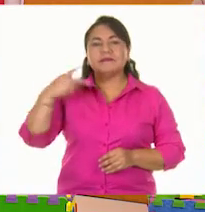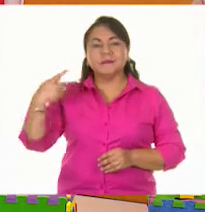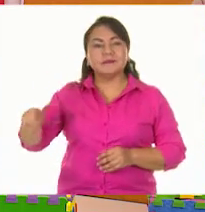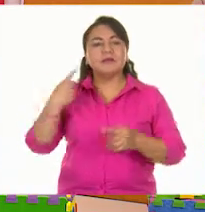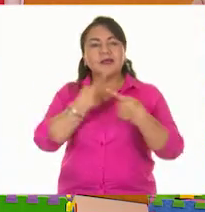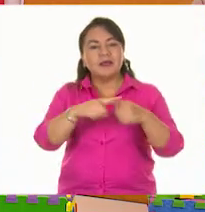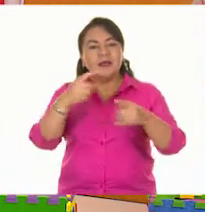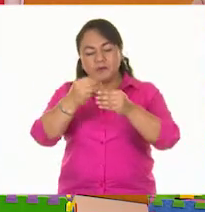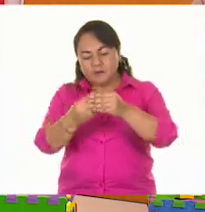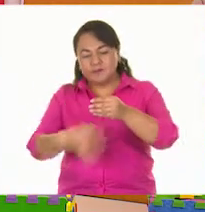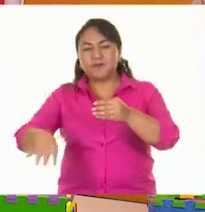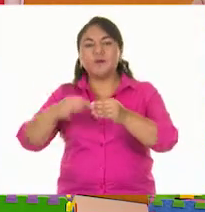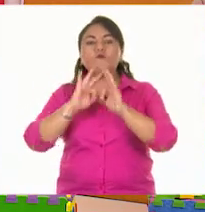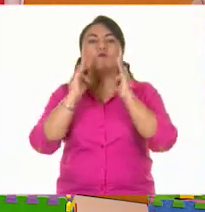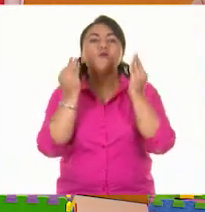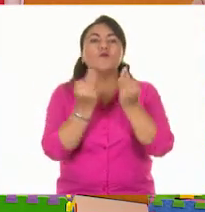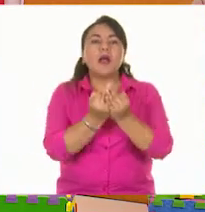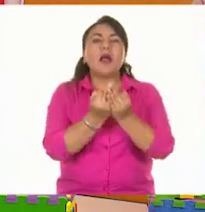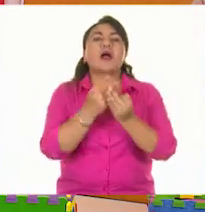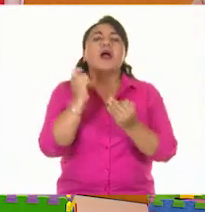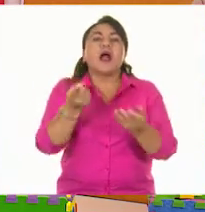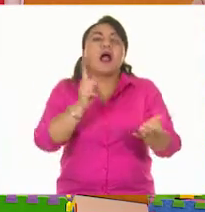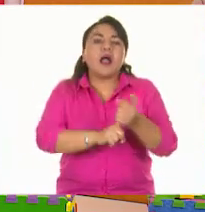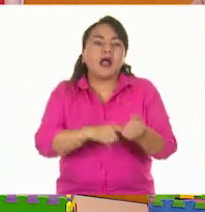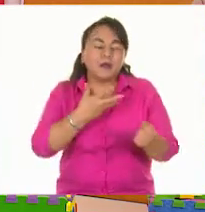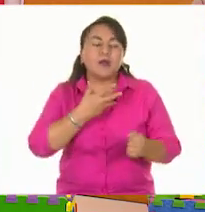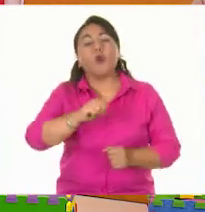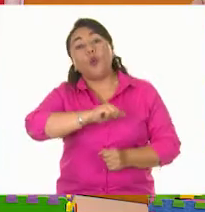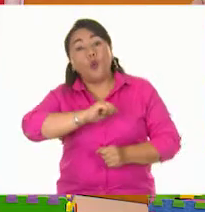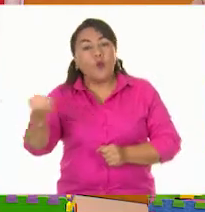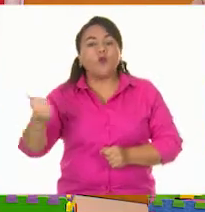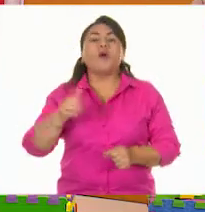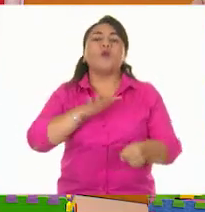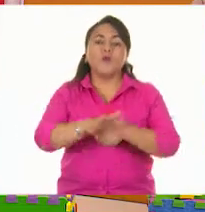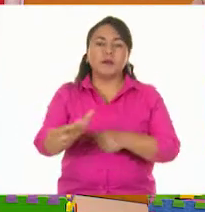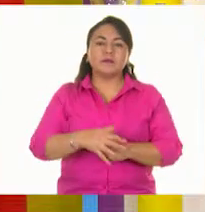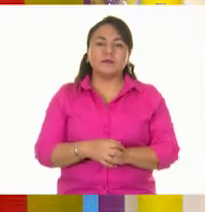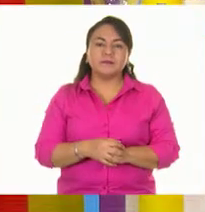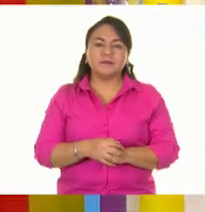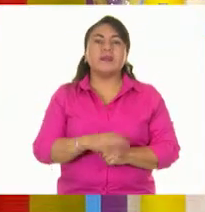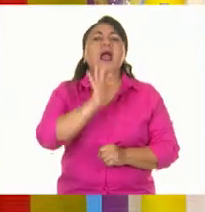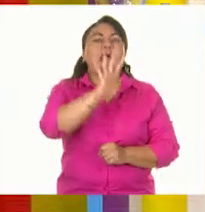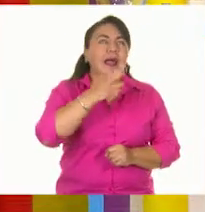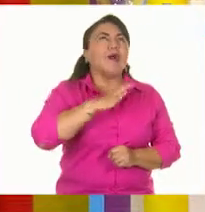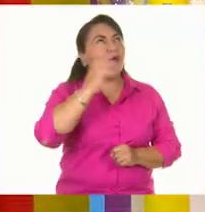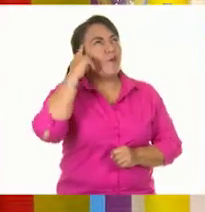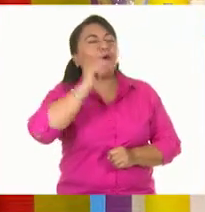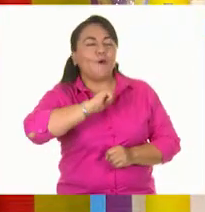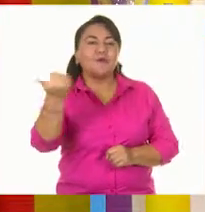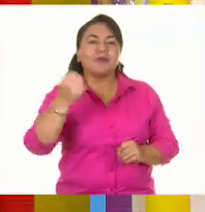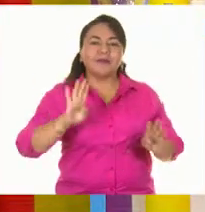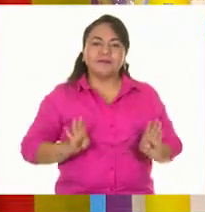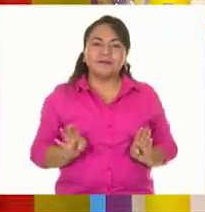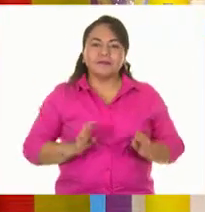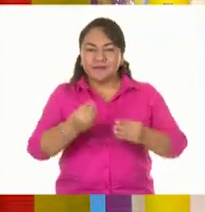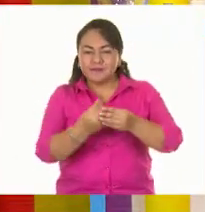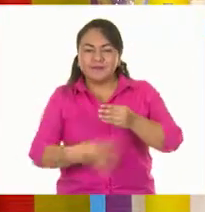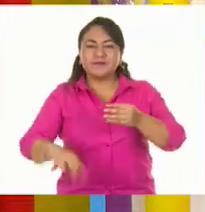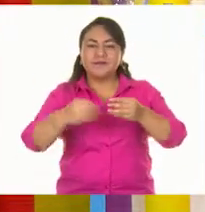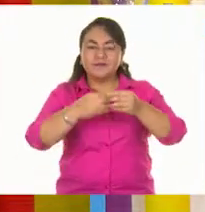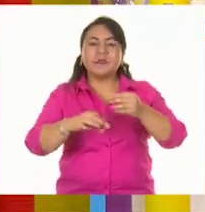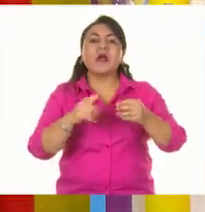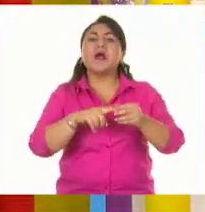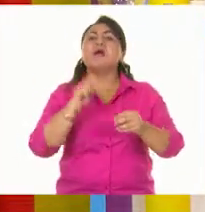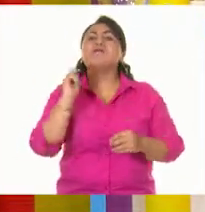adquirir la forma del recipiente que los contiene. ¿Y otra característica, Alexia? Ah, pues otra característica de los líquidos es que tienen